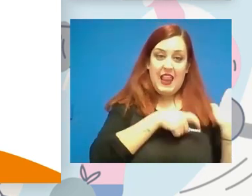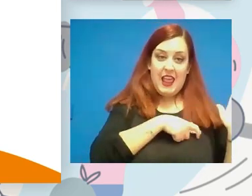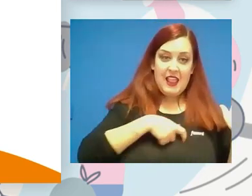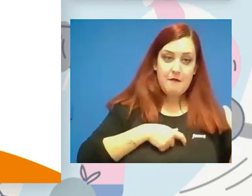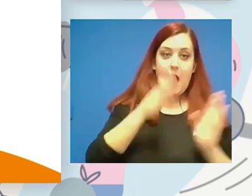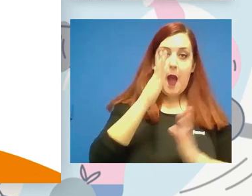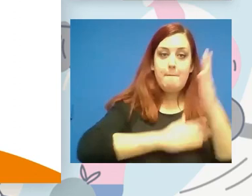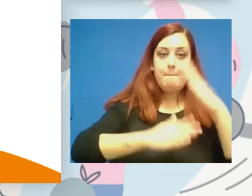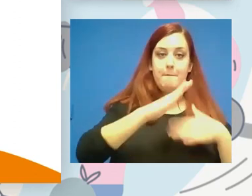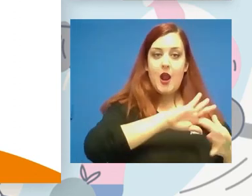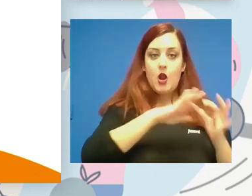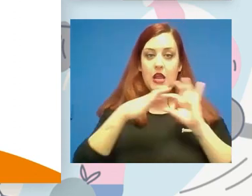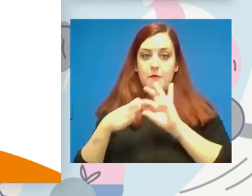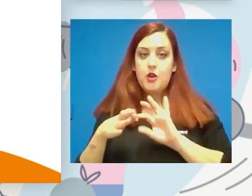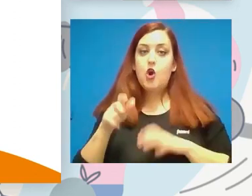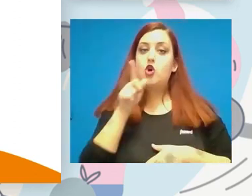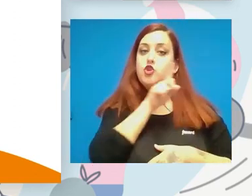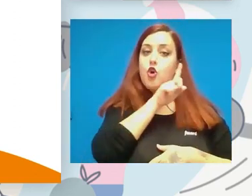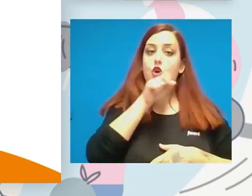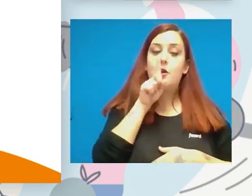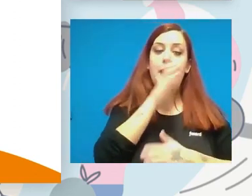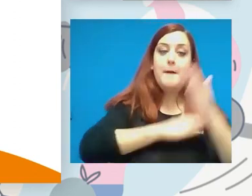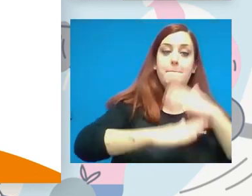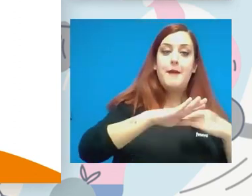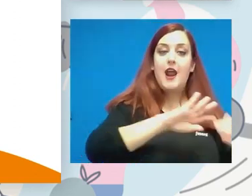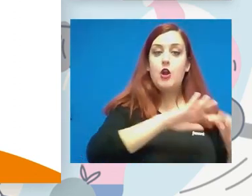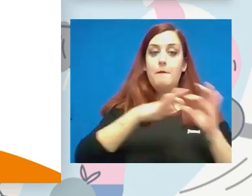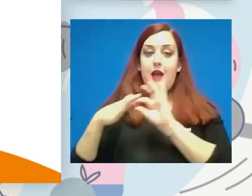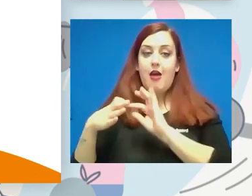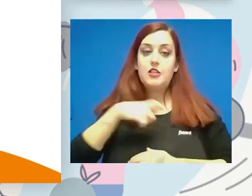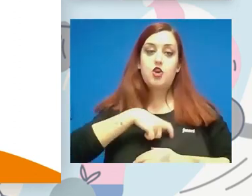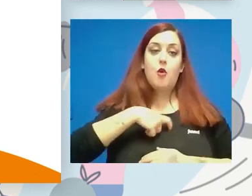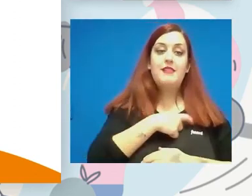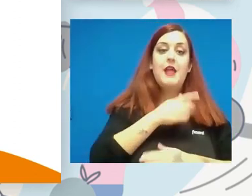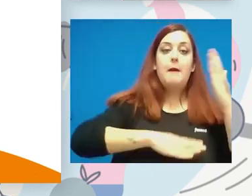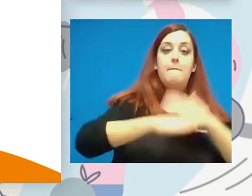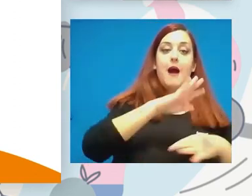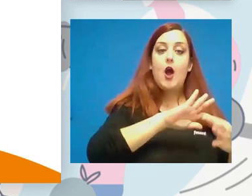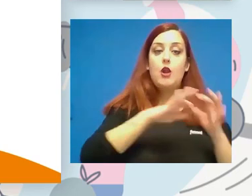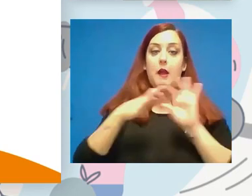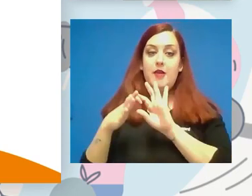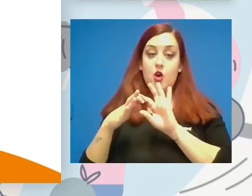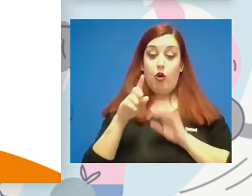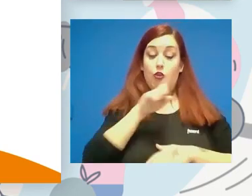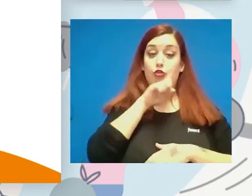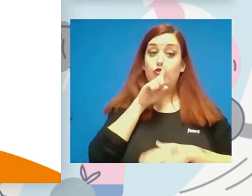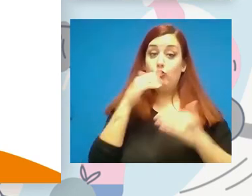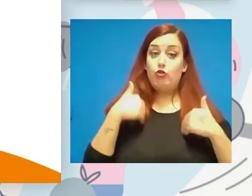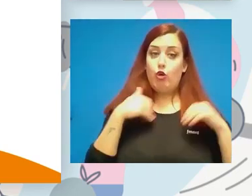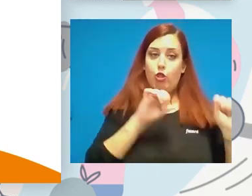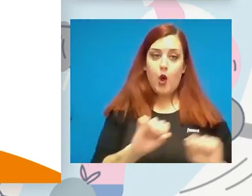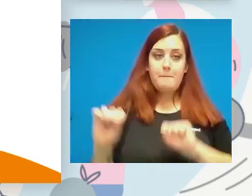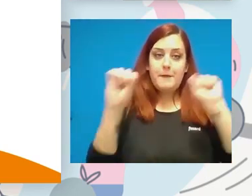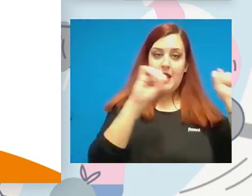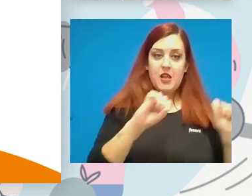denominaciones Juegos Paralímpicos, Paralimpiadas, Comité Paralímpico. Todo eso queda protegido para que pueda ser